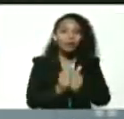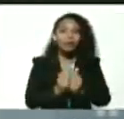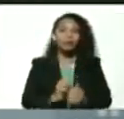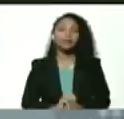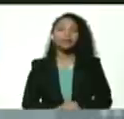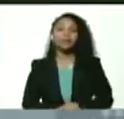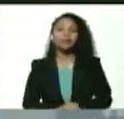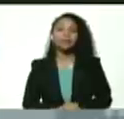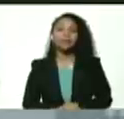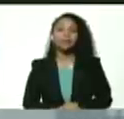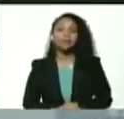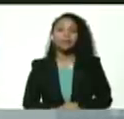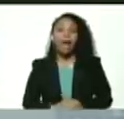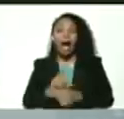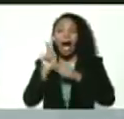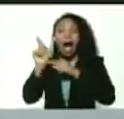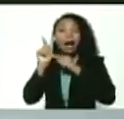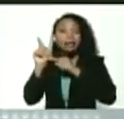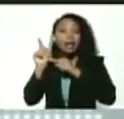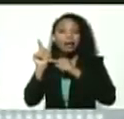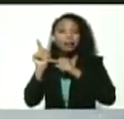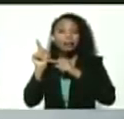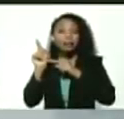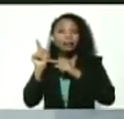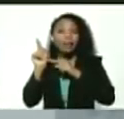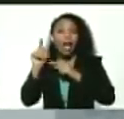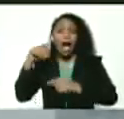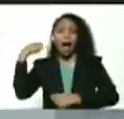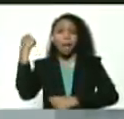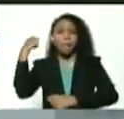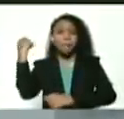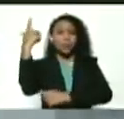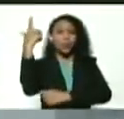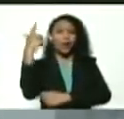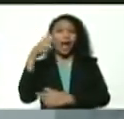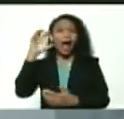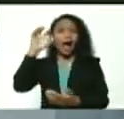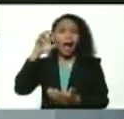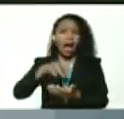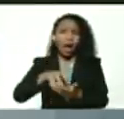Anzuategui allá están pues Apure Aragua